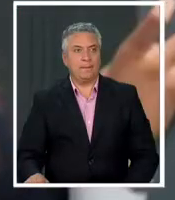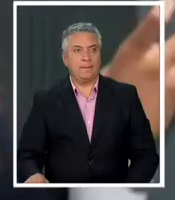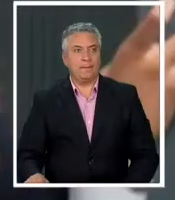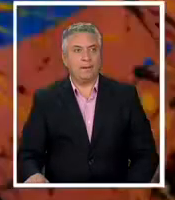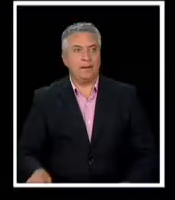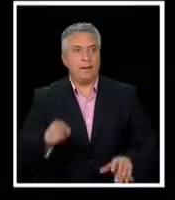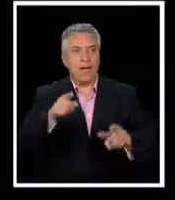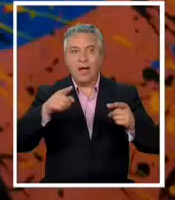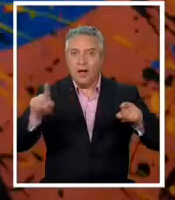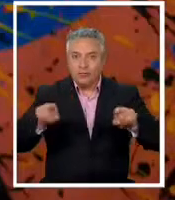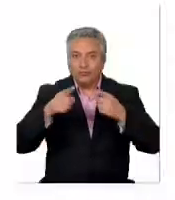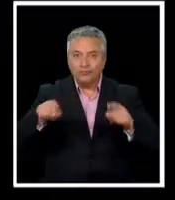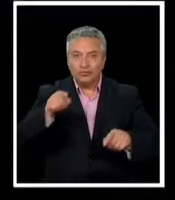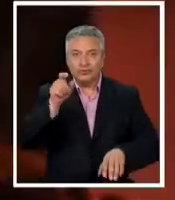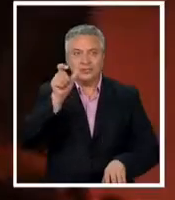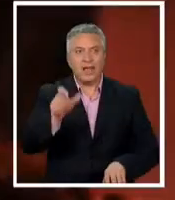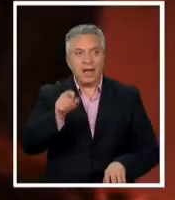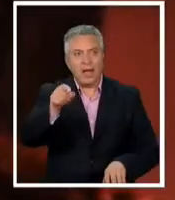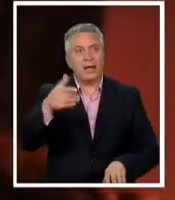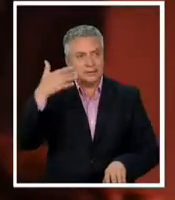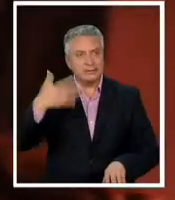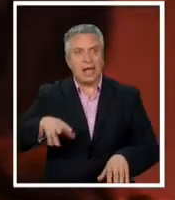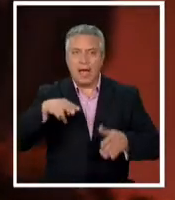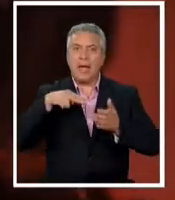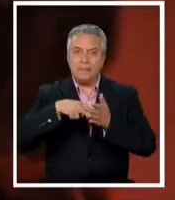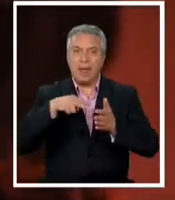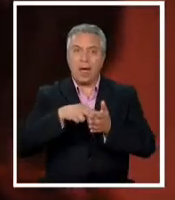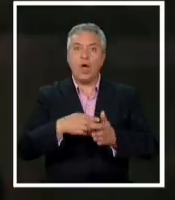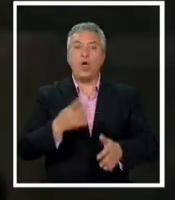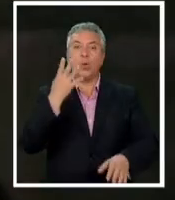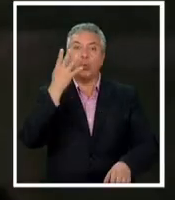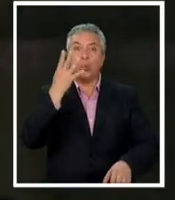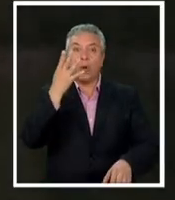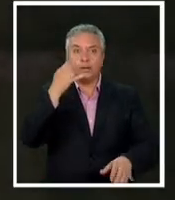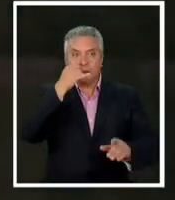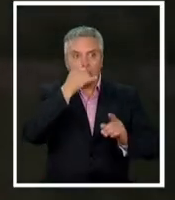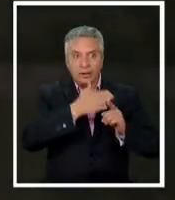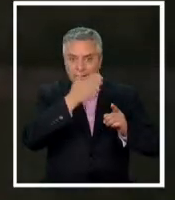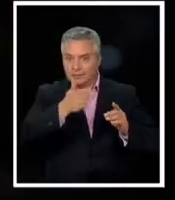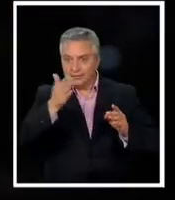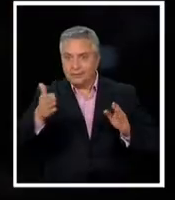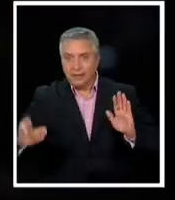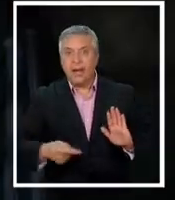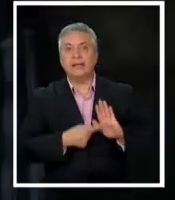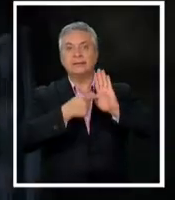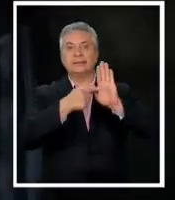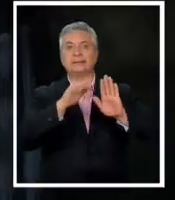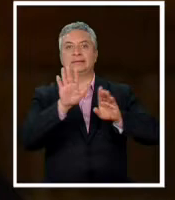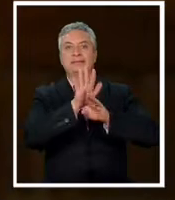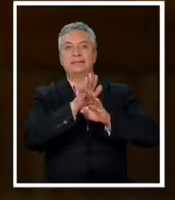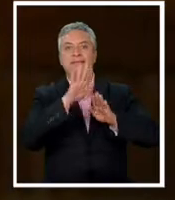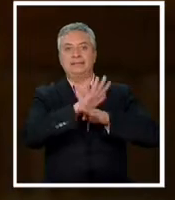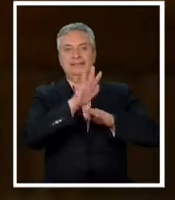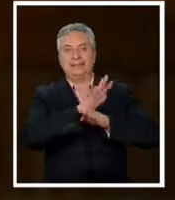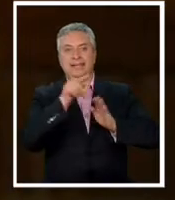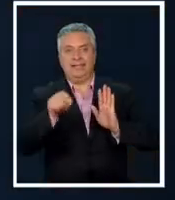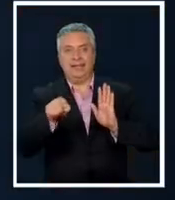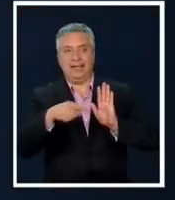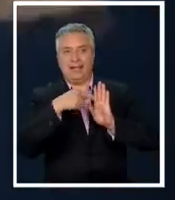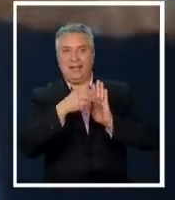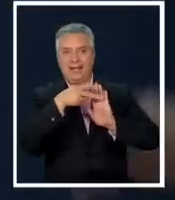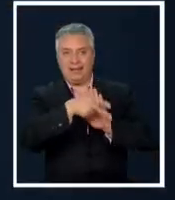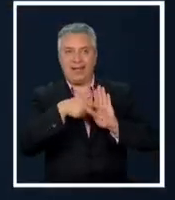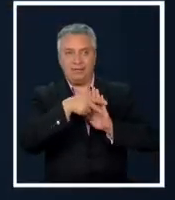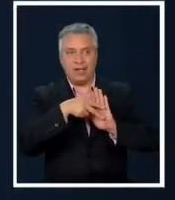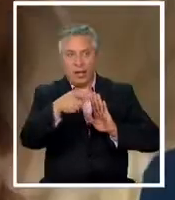una canción de Kate Bush que tuvo que esperar cuatro temporadas para aparecer en la serie y alcanzar nada menos que el número uno en las